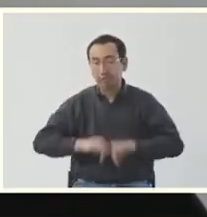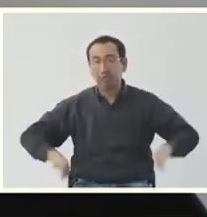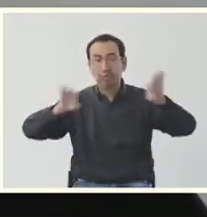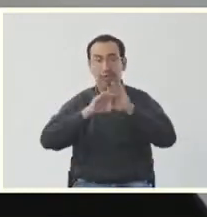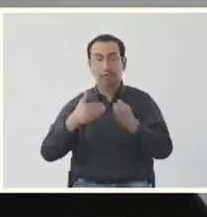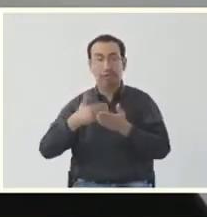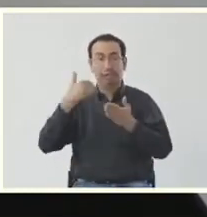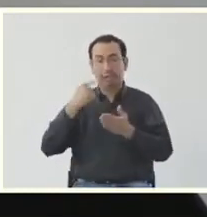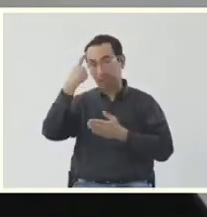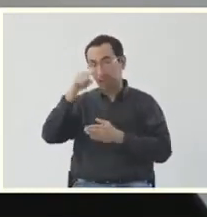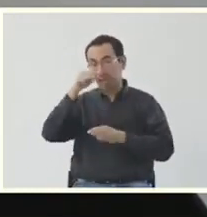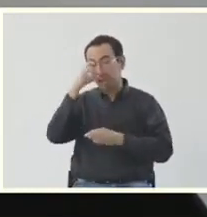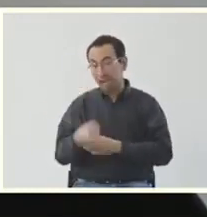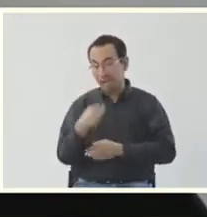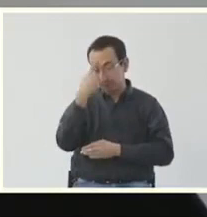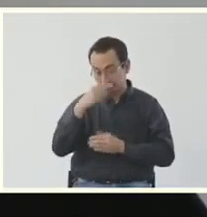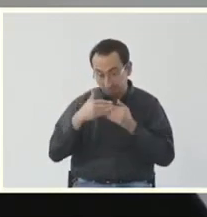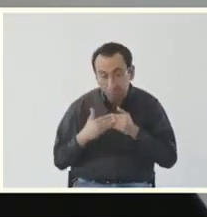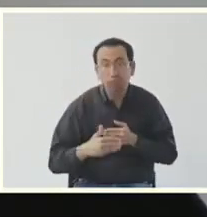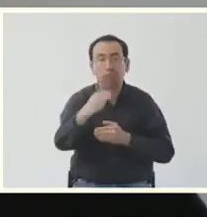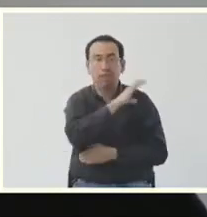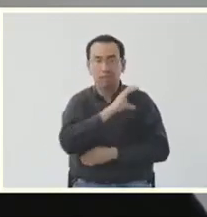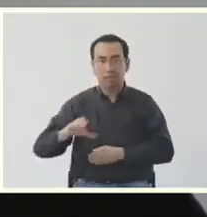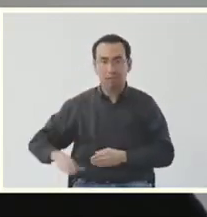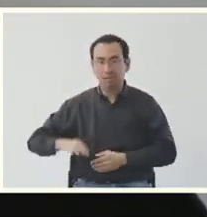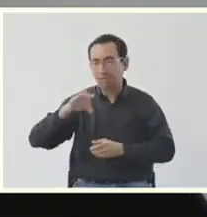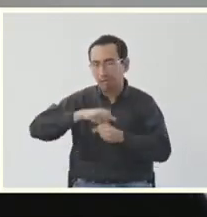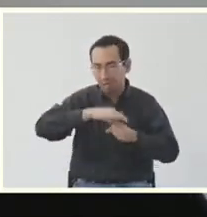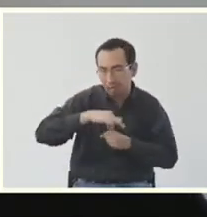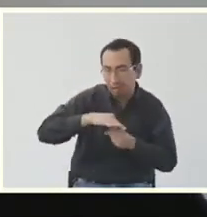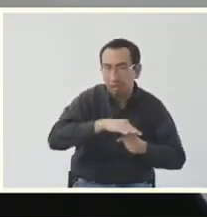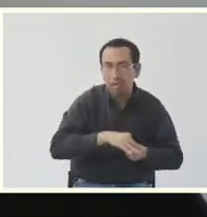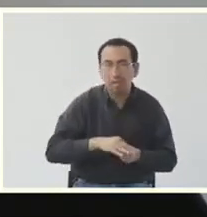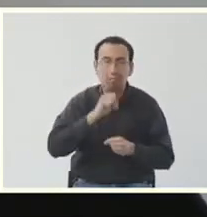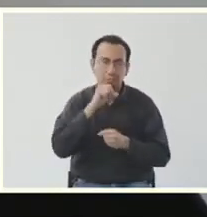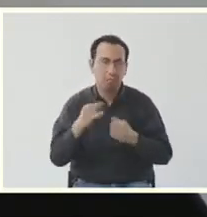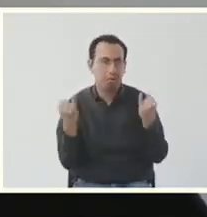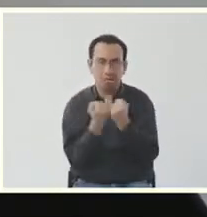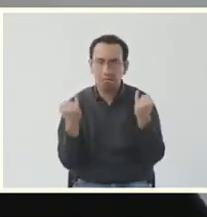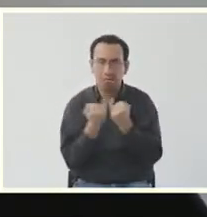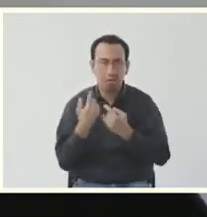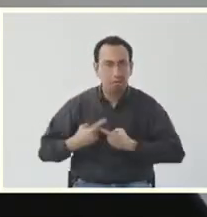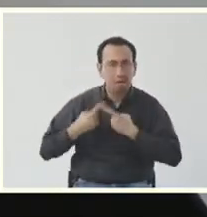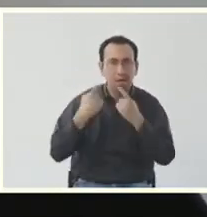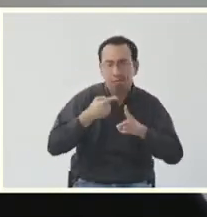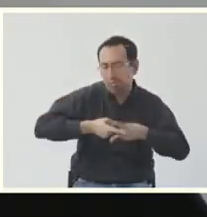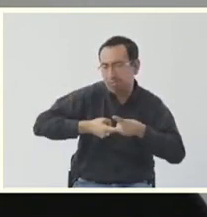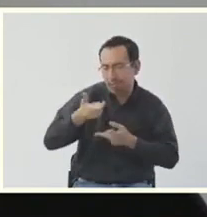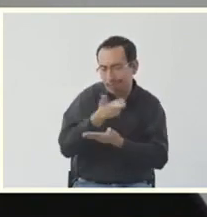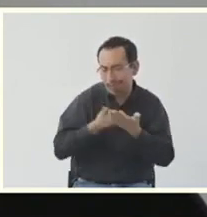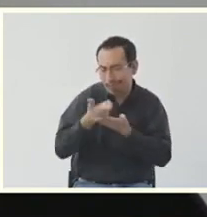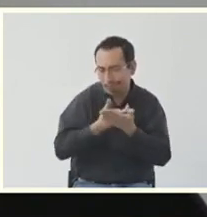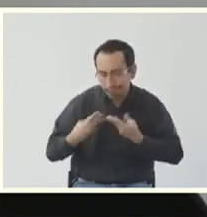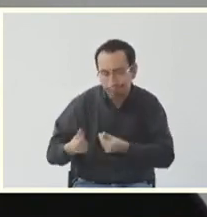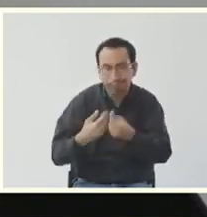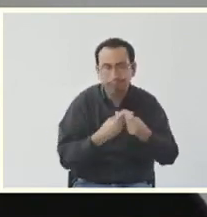es el determinante para ser candidato y participar en el proceso electoral. Hasta ese momento se recibe financiamiento público y se